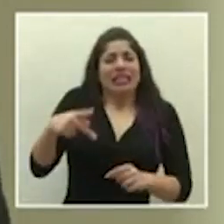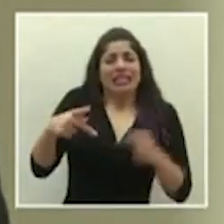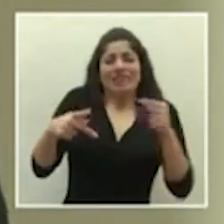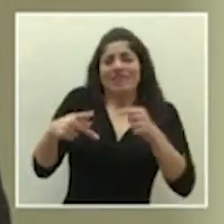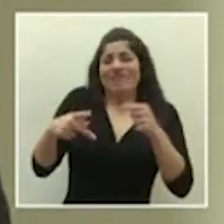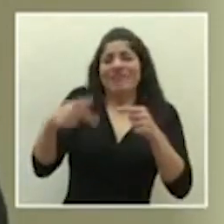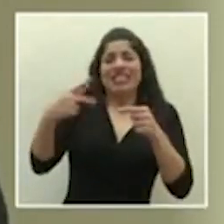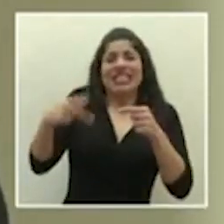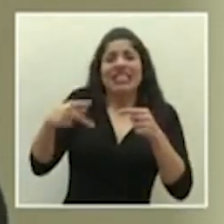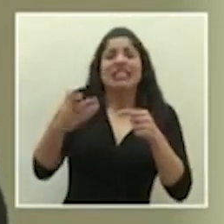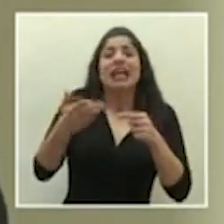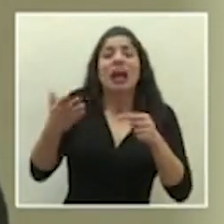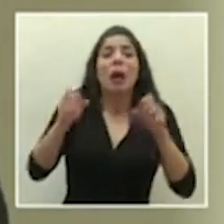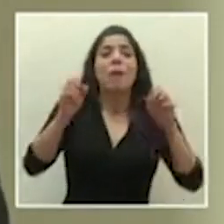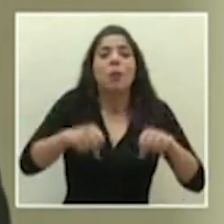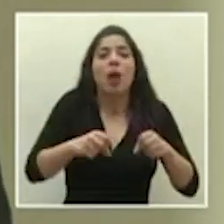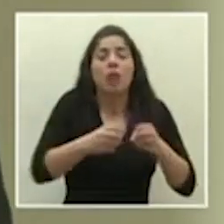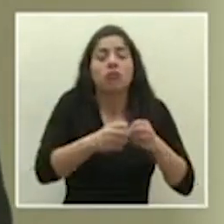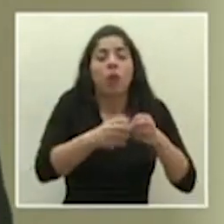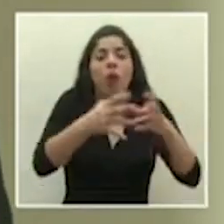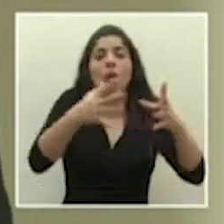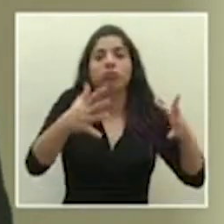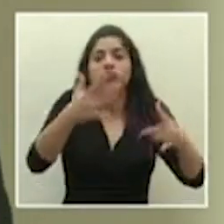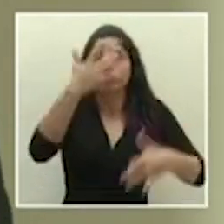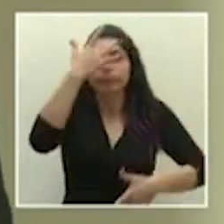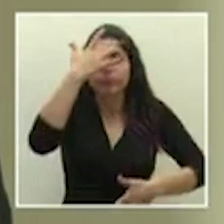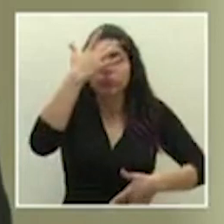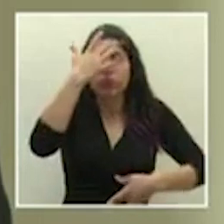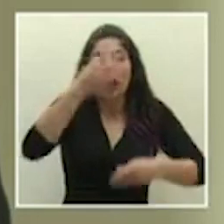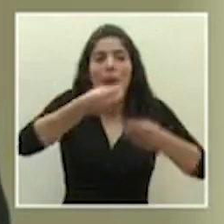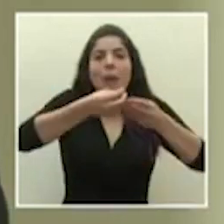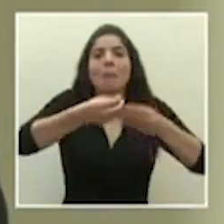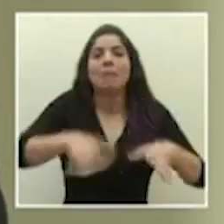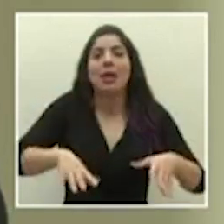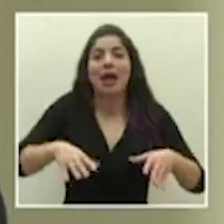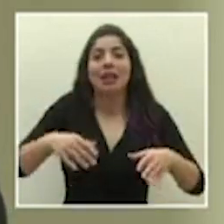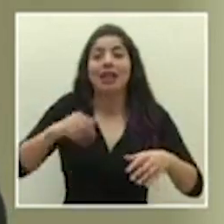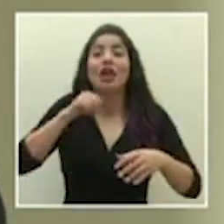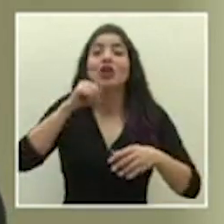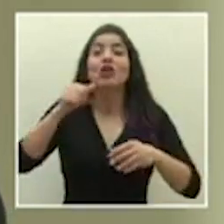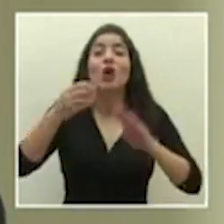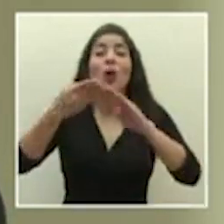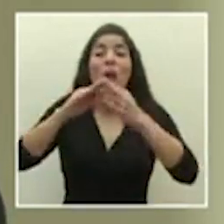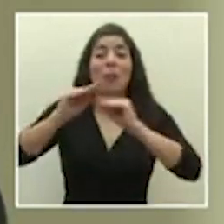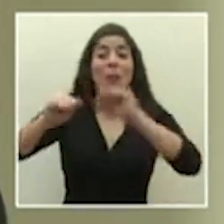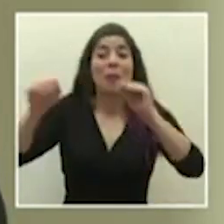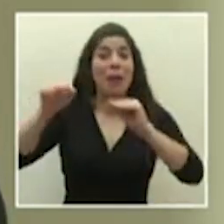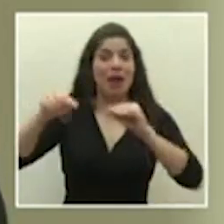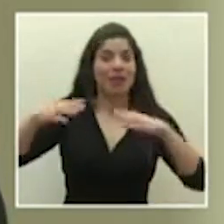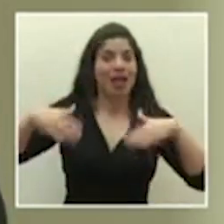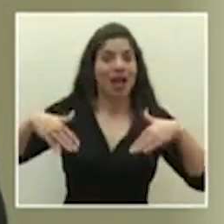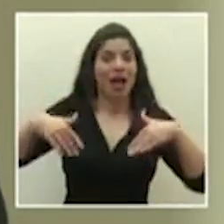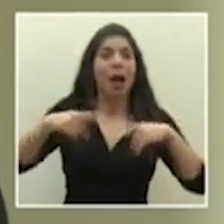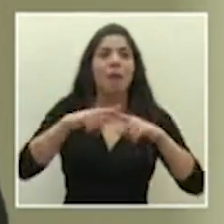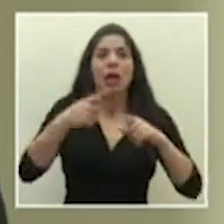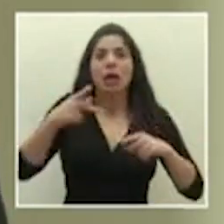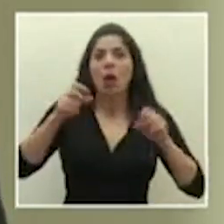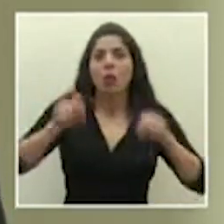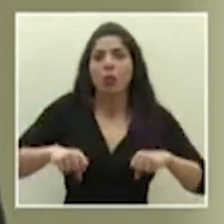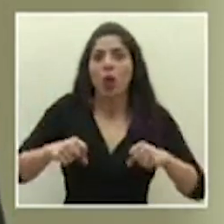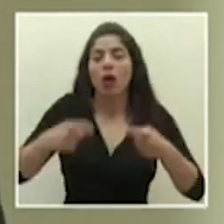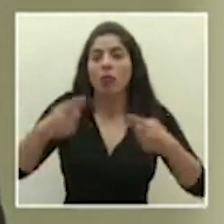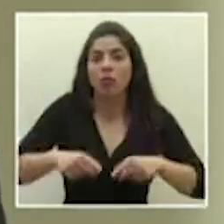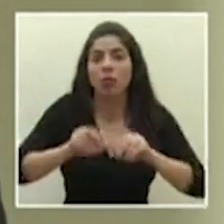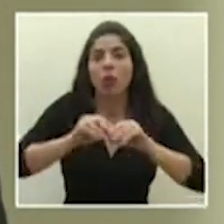existan casos simultáneos y que perdamos el estatus de no transmisión comunitaria. Ese riesgo todavía existe, así que por